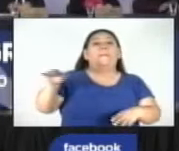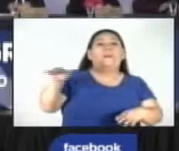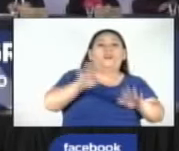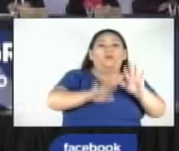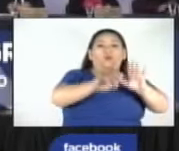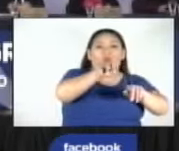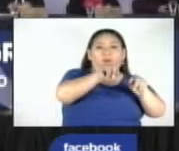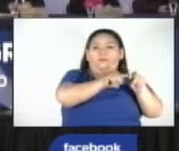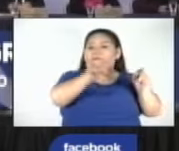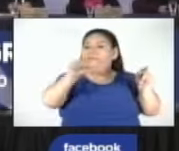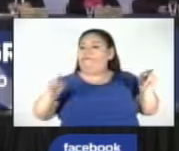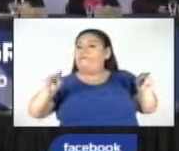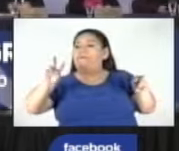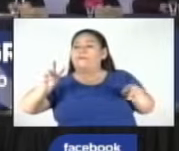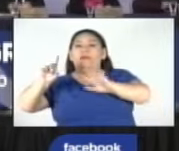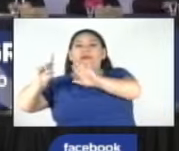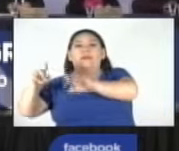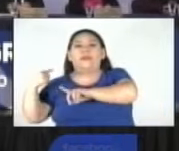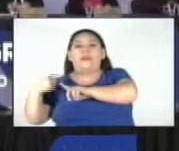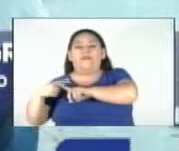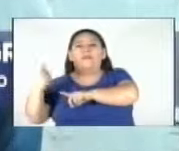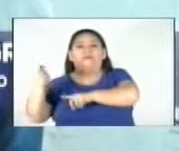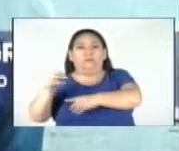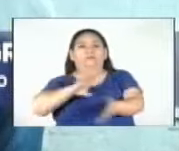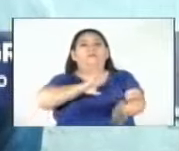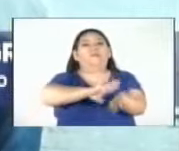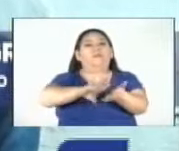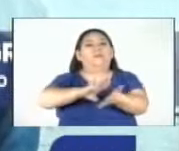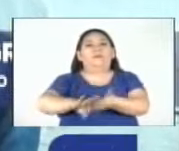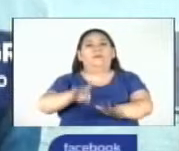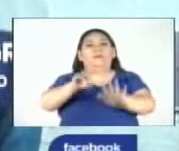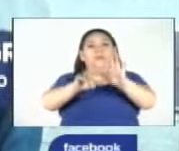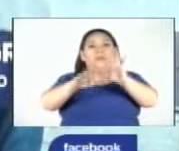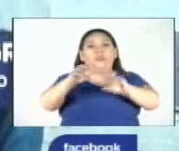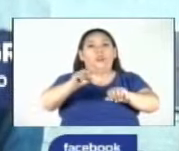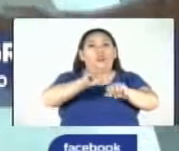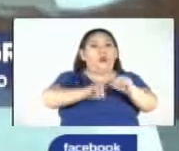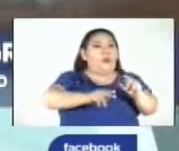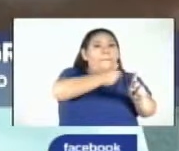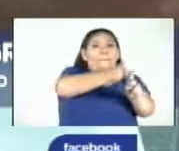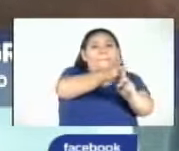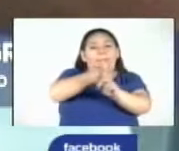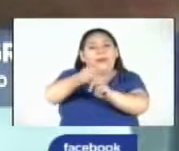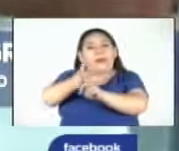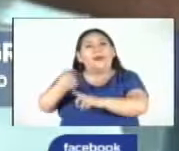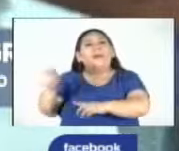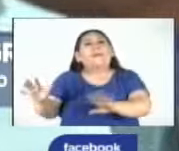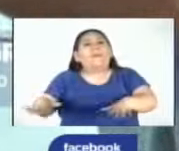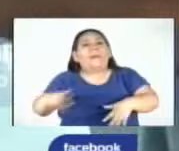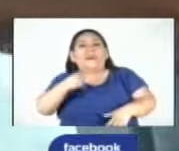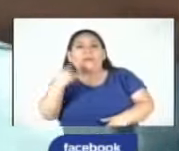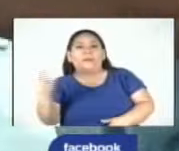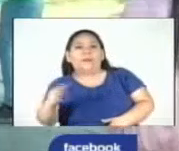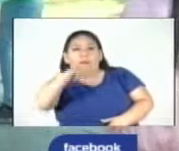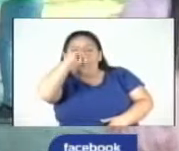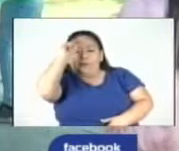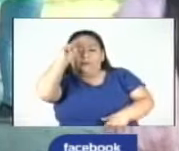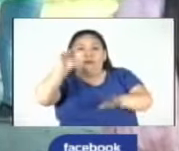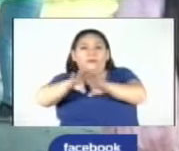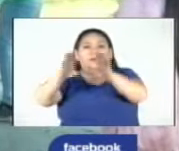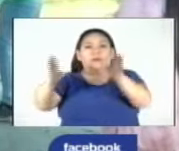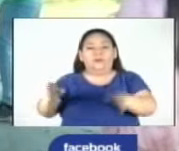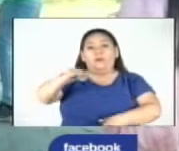de marzo hasta el 26 de abril para desembolsar el pago de 60 dólares a los ciudadanos seleccionados para las JRB.